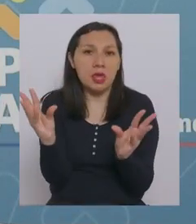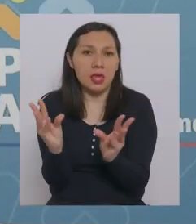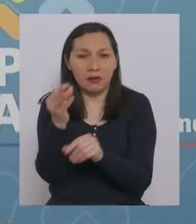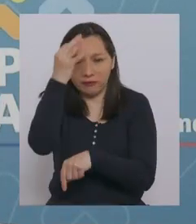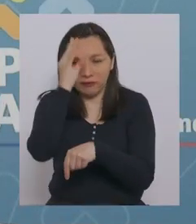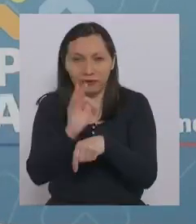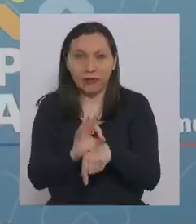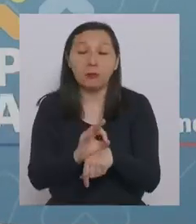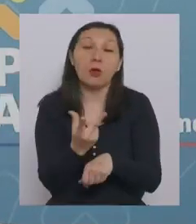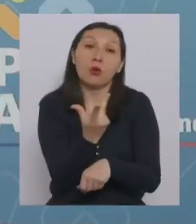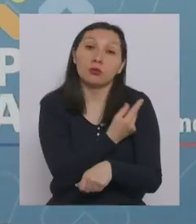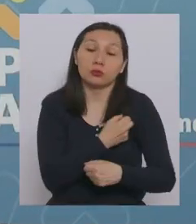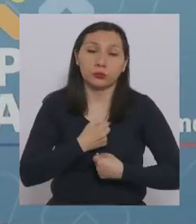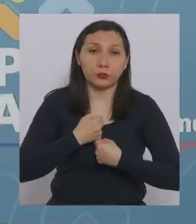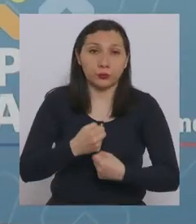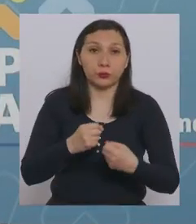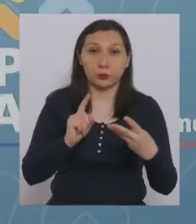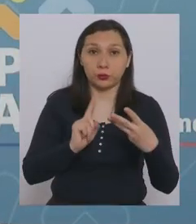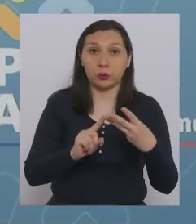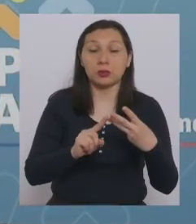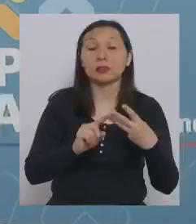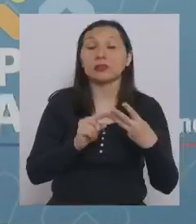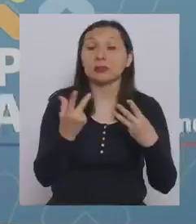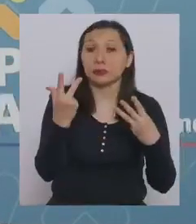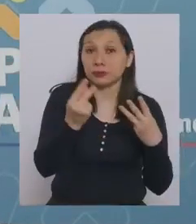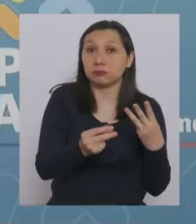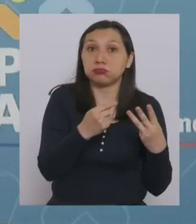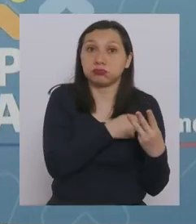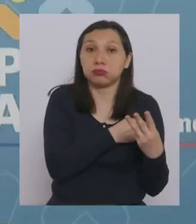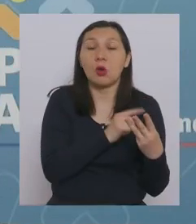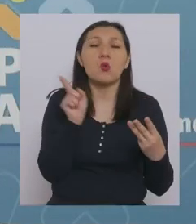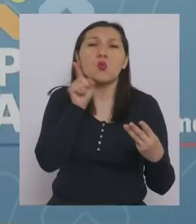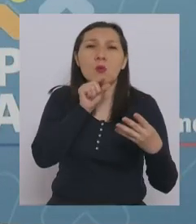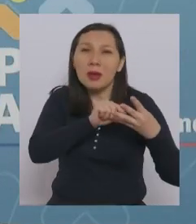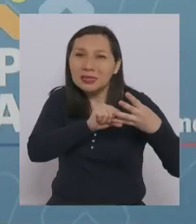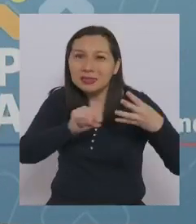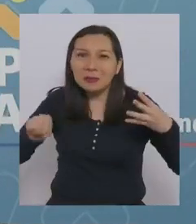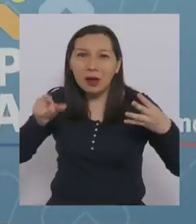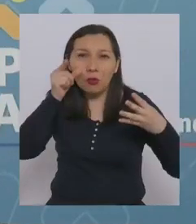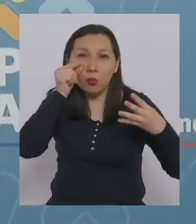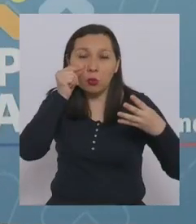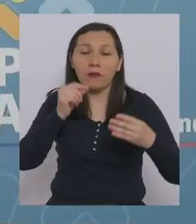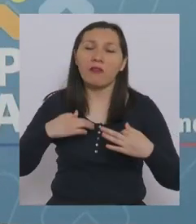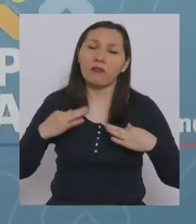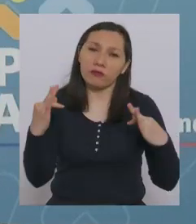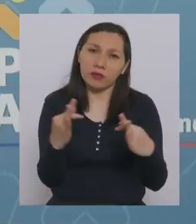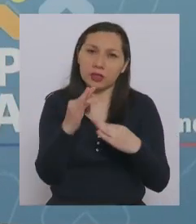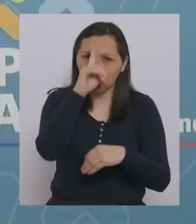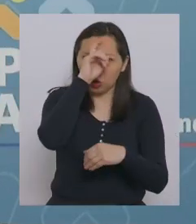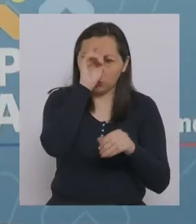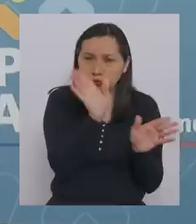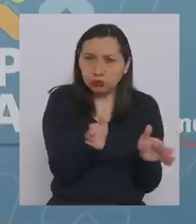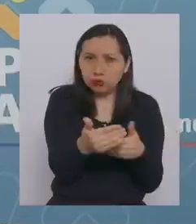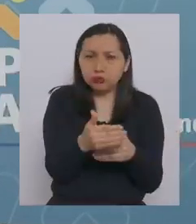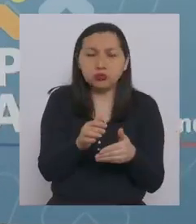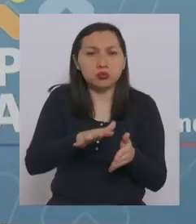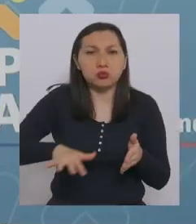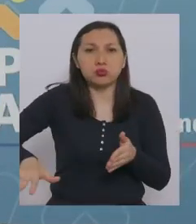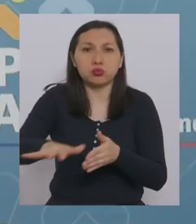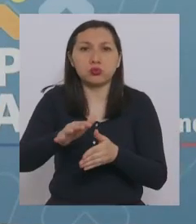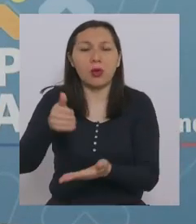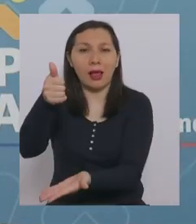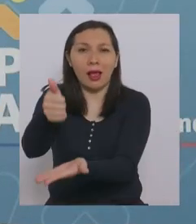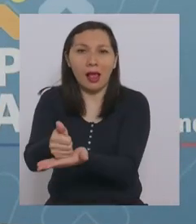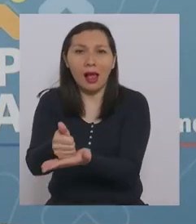la dosis de refuerzo de la última semana, y quiero felicitar a los consultorios, a la atención primaria, a las